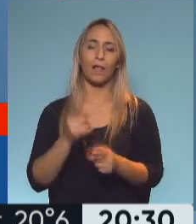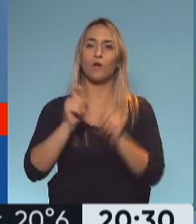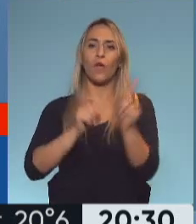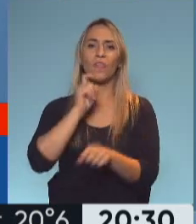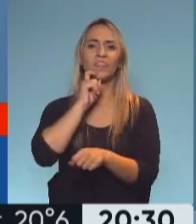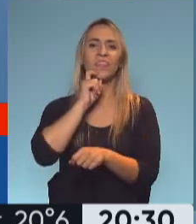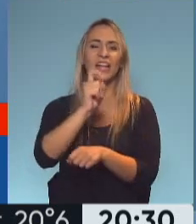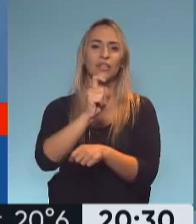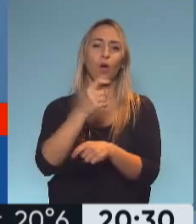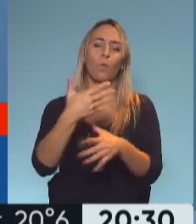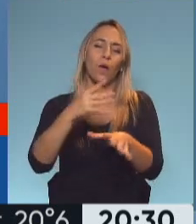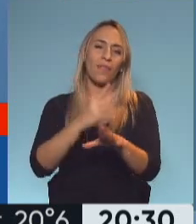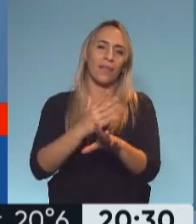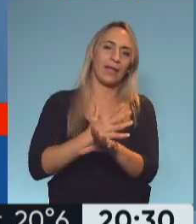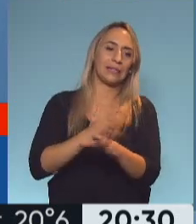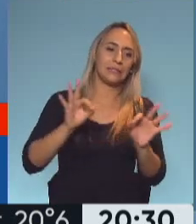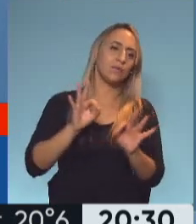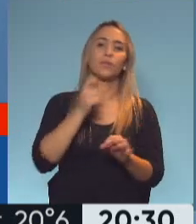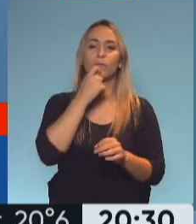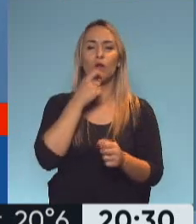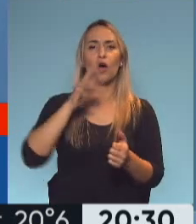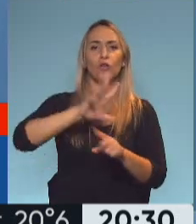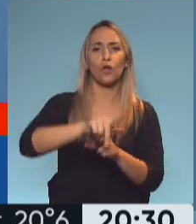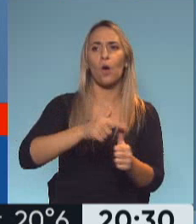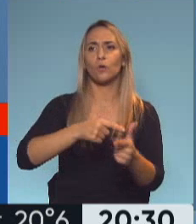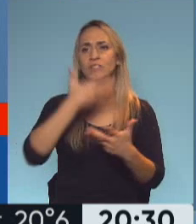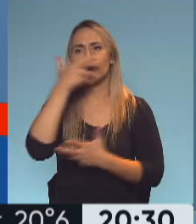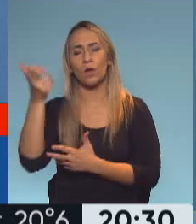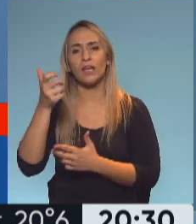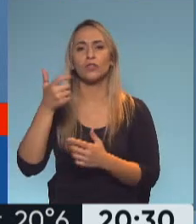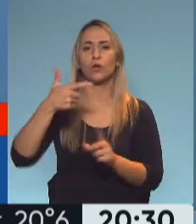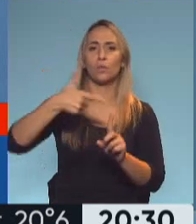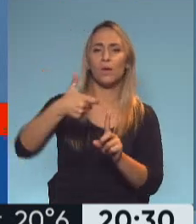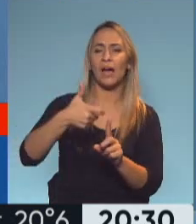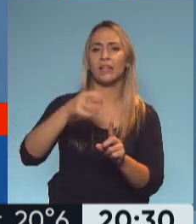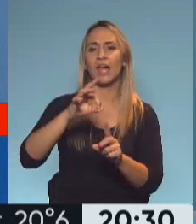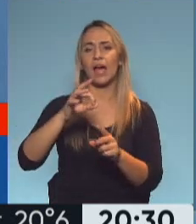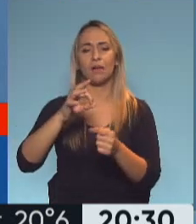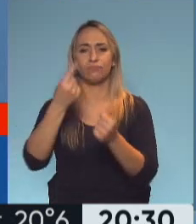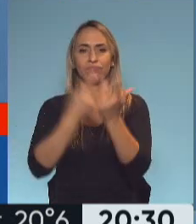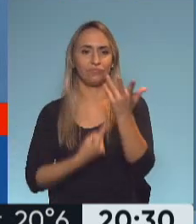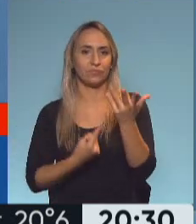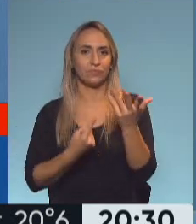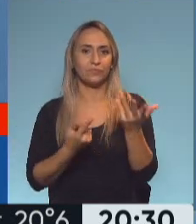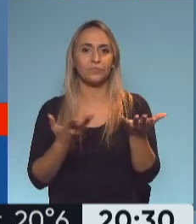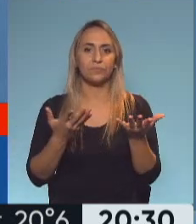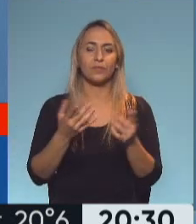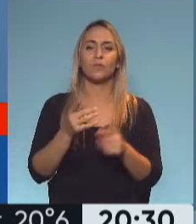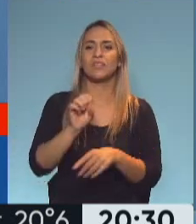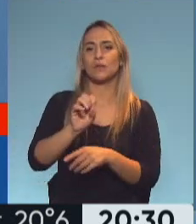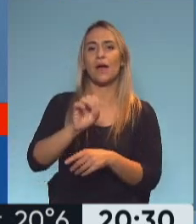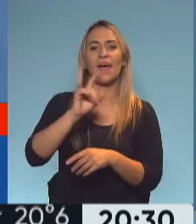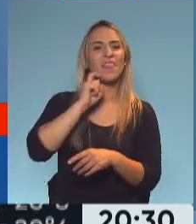prevenibles, los robos, los secuestros, los homicidios, los hurtos, los que técnicamente se llaman delitos